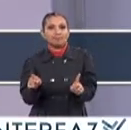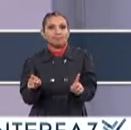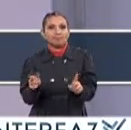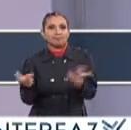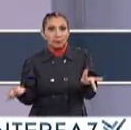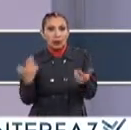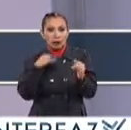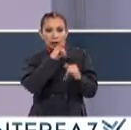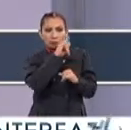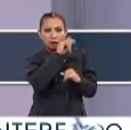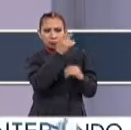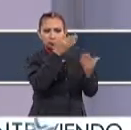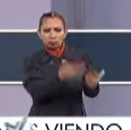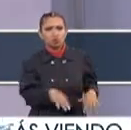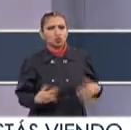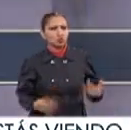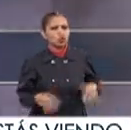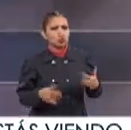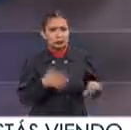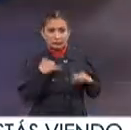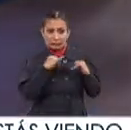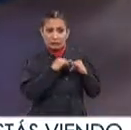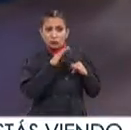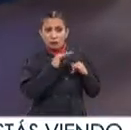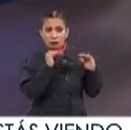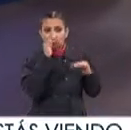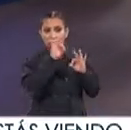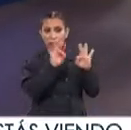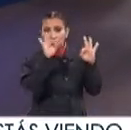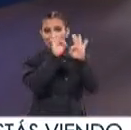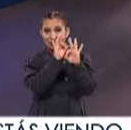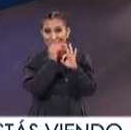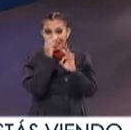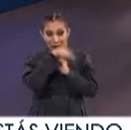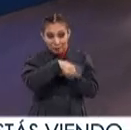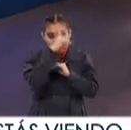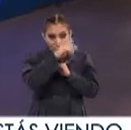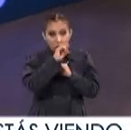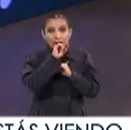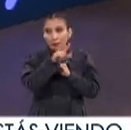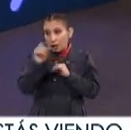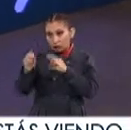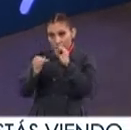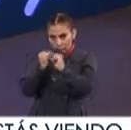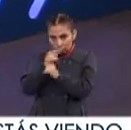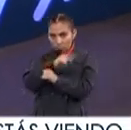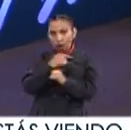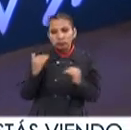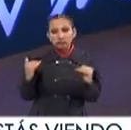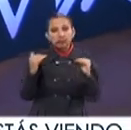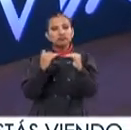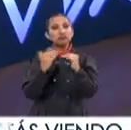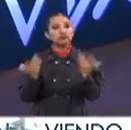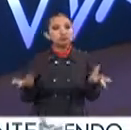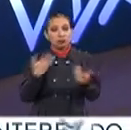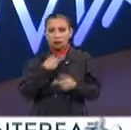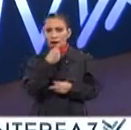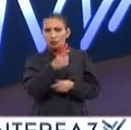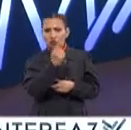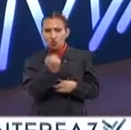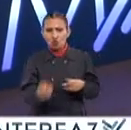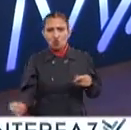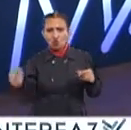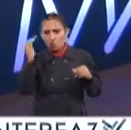Claro El Instituto Es uno de las También de las instituciones Más importantes No solo a nivel nacional Sino también a nivel internacional Tiene mucho